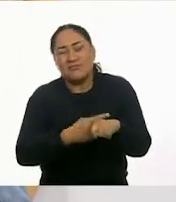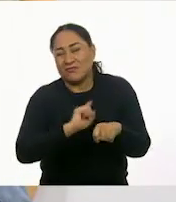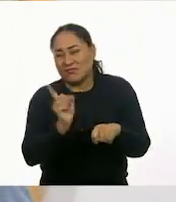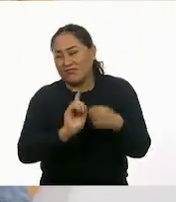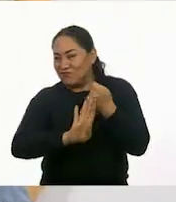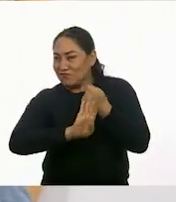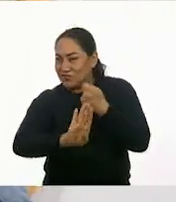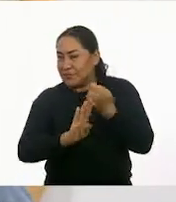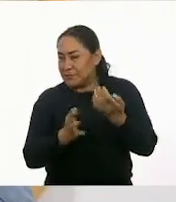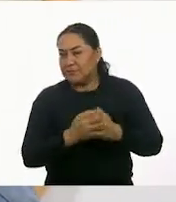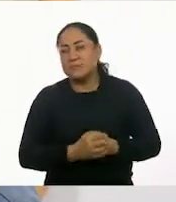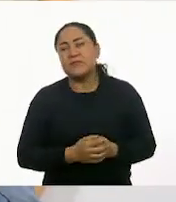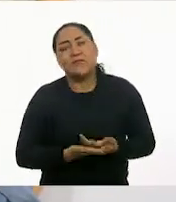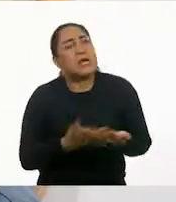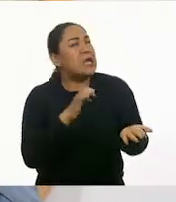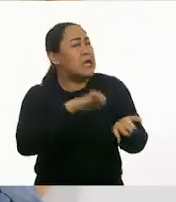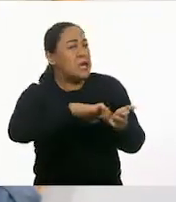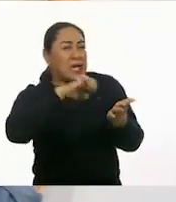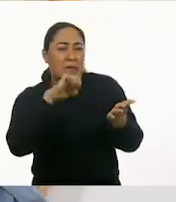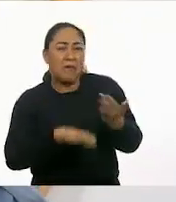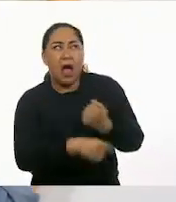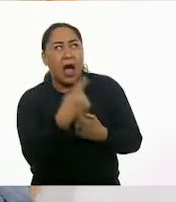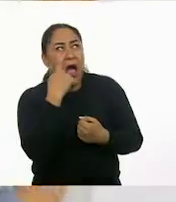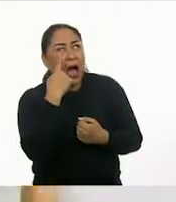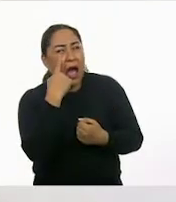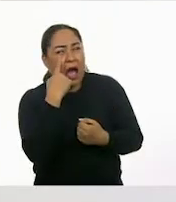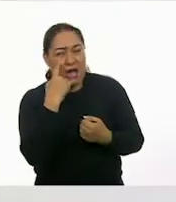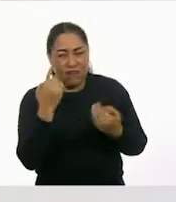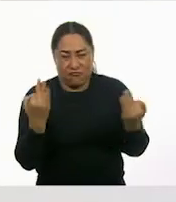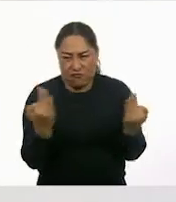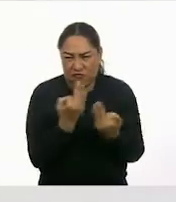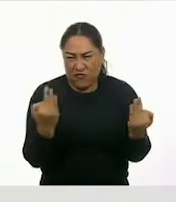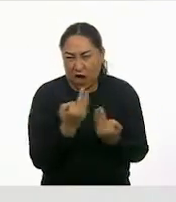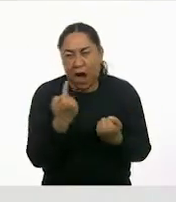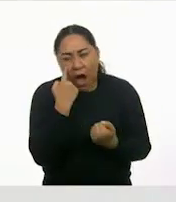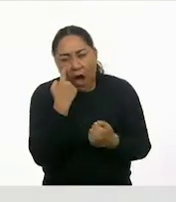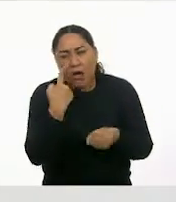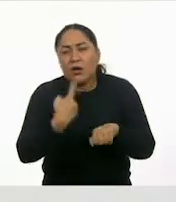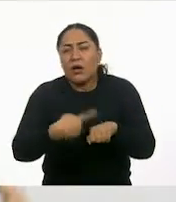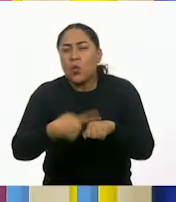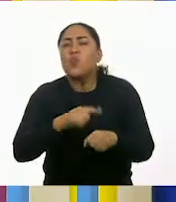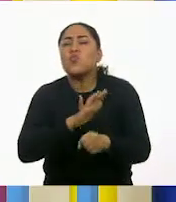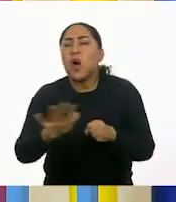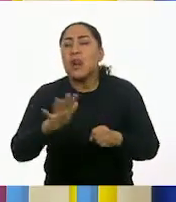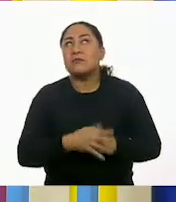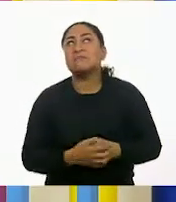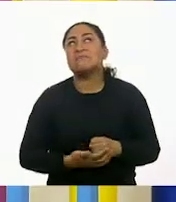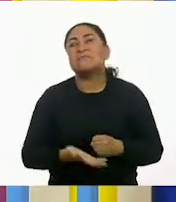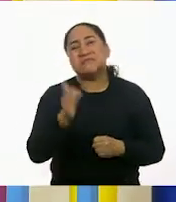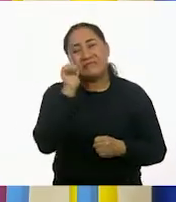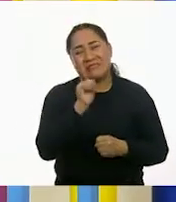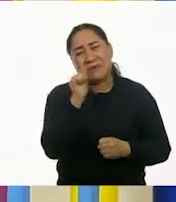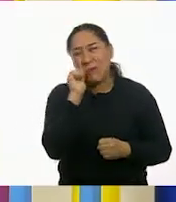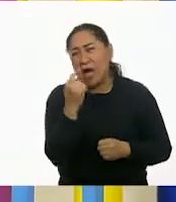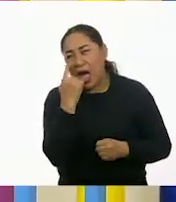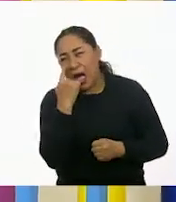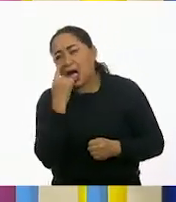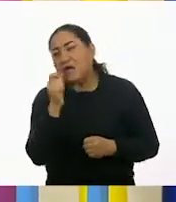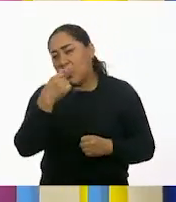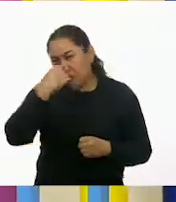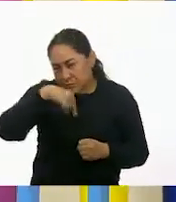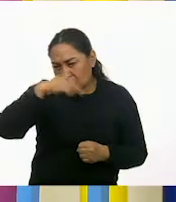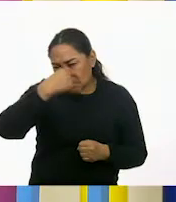Por ejemplo, ¿qué enfermedad te puede dar en invierno por el frío? La más común es el resfriado.